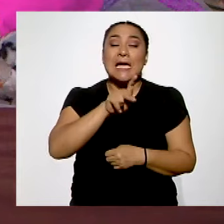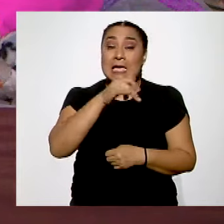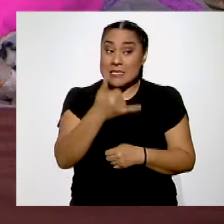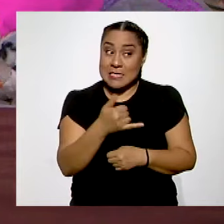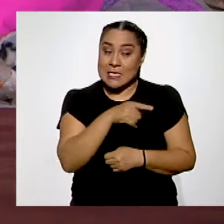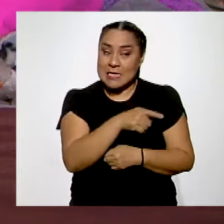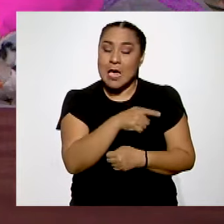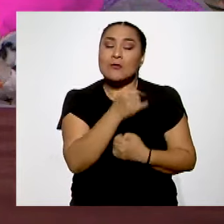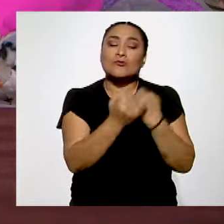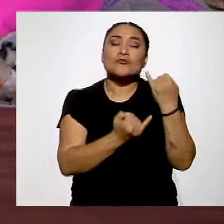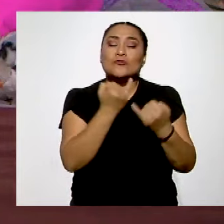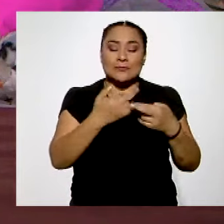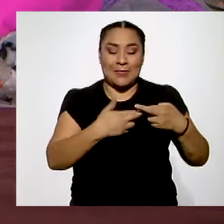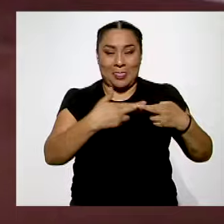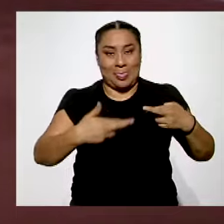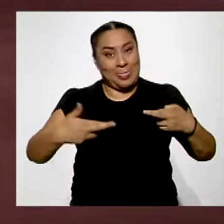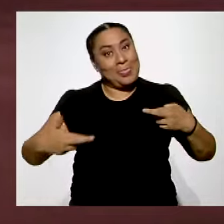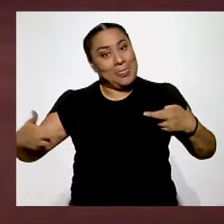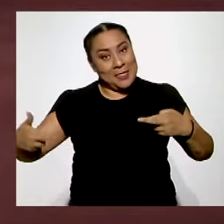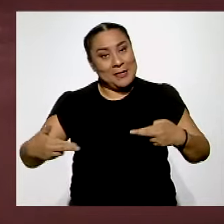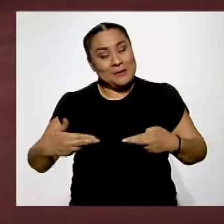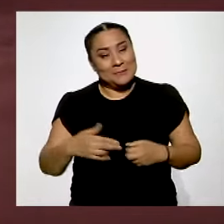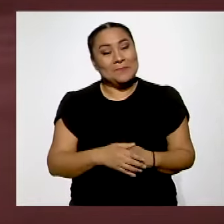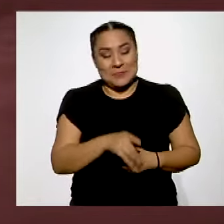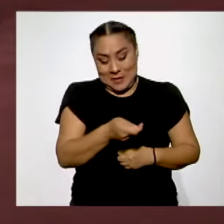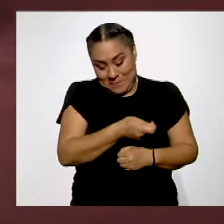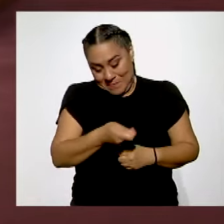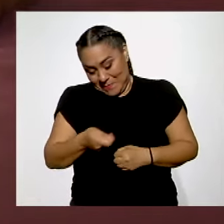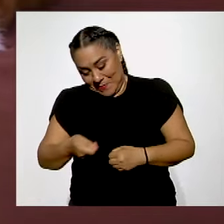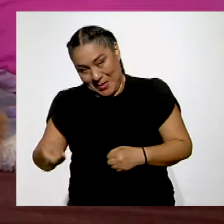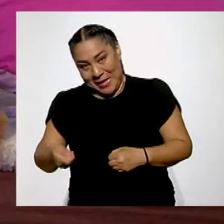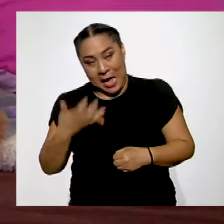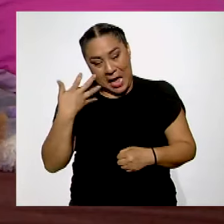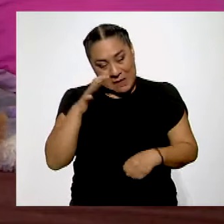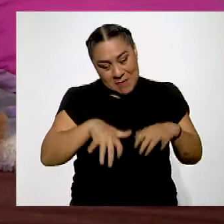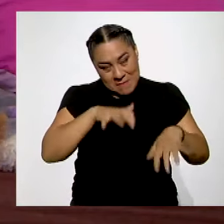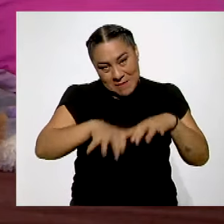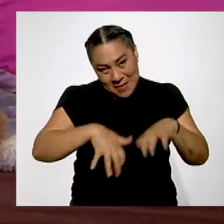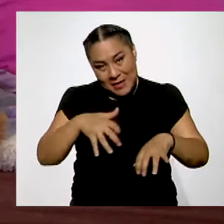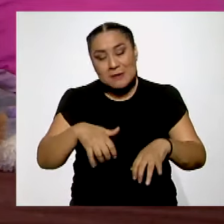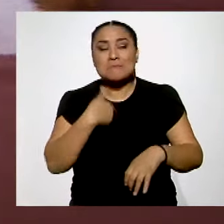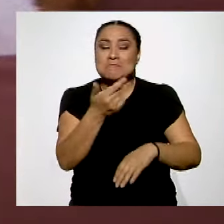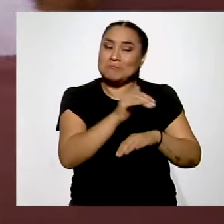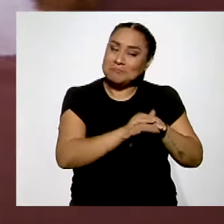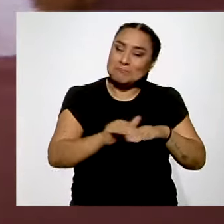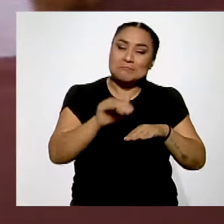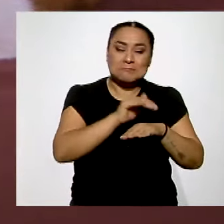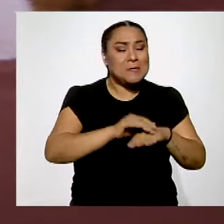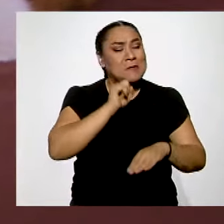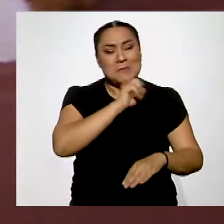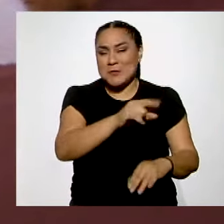jugar con la cuerdita y que siga la cuerdita y también la acaricio.